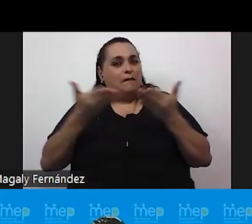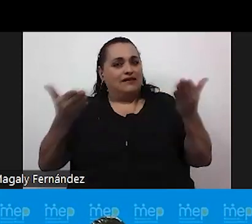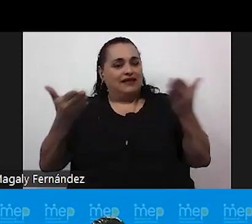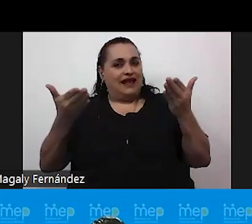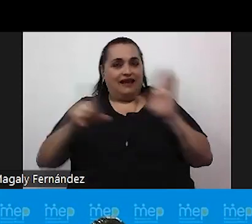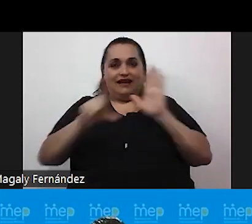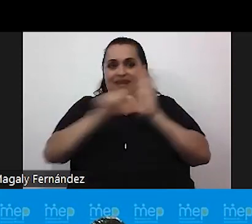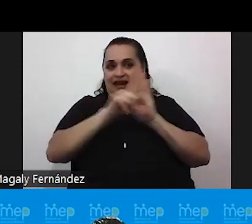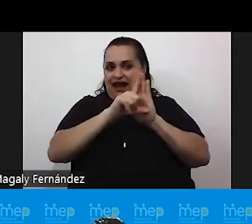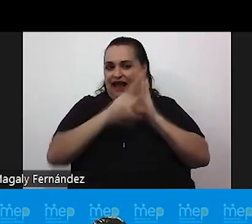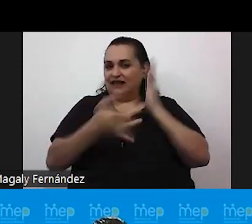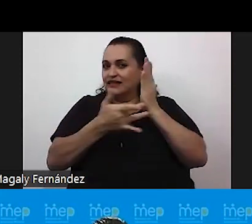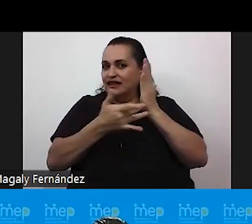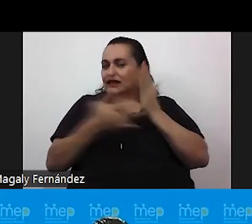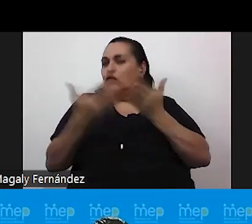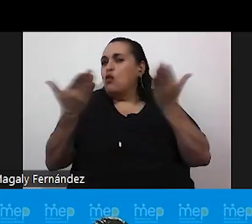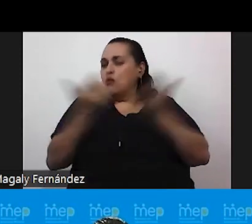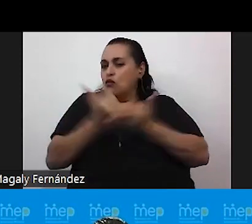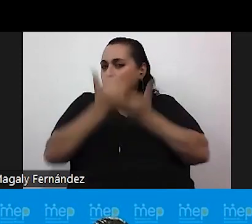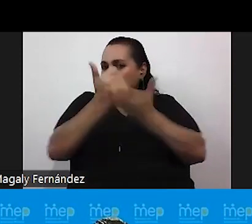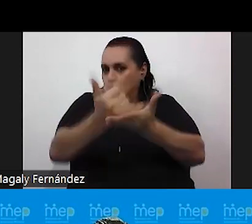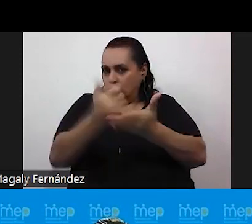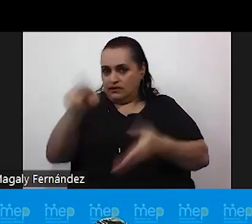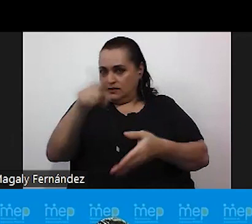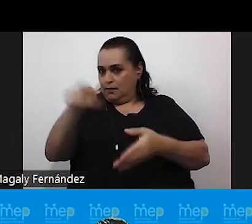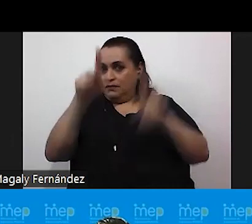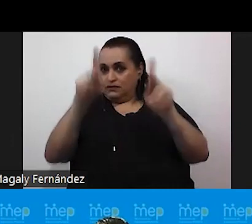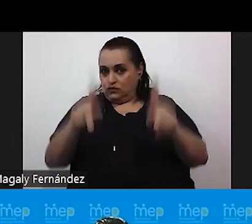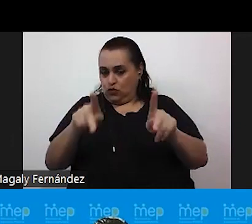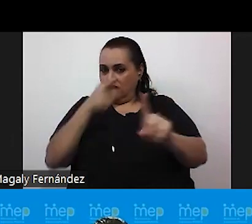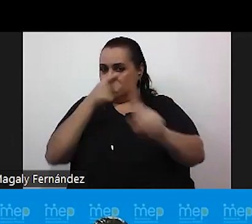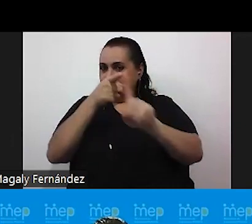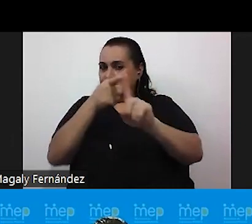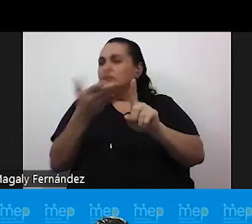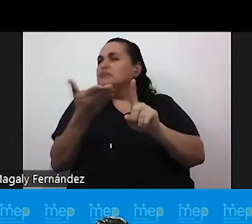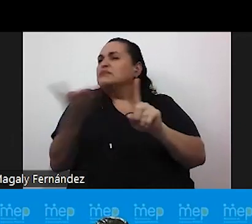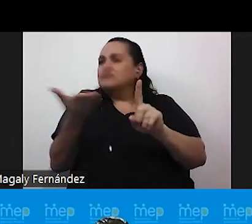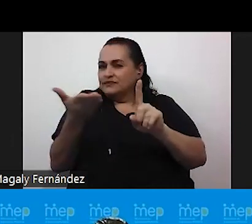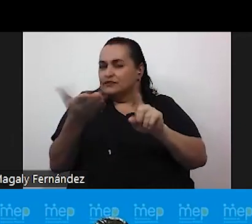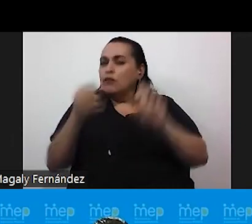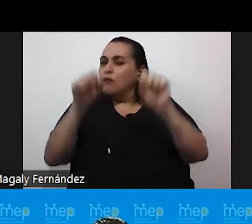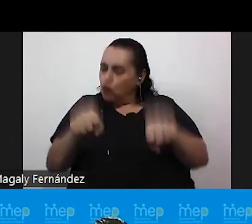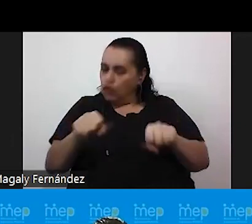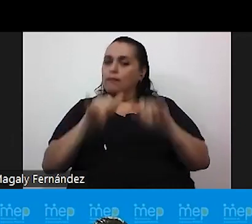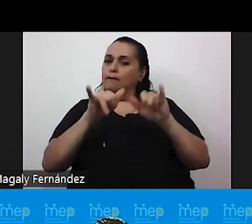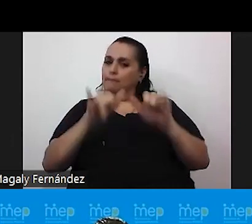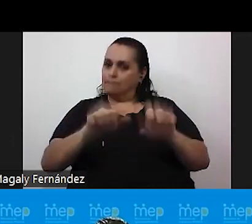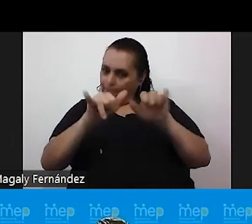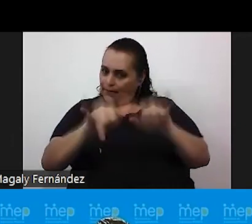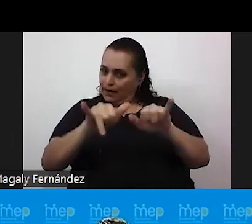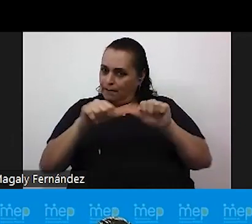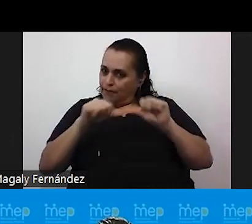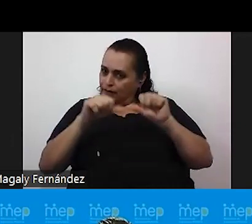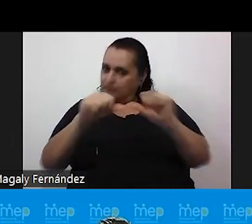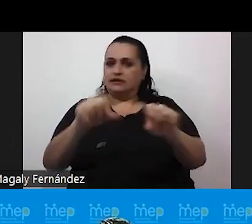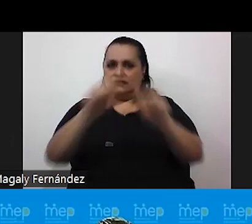cómo poder colaborar con estas personas con el único fin de que puedan permanecer en el sistema educativo y que